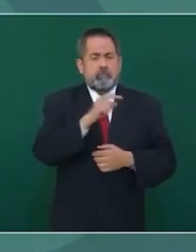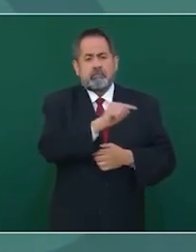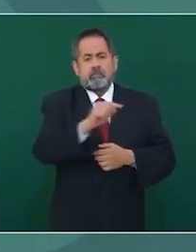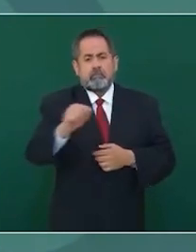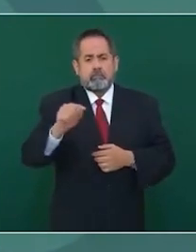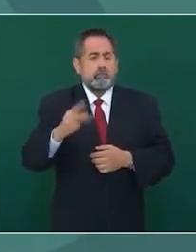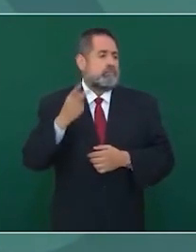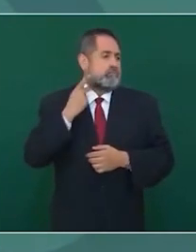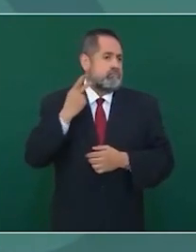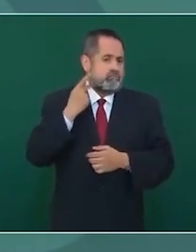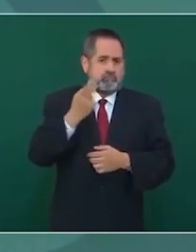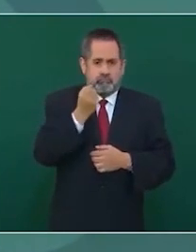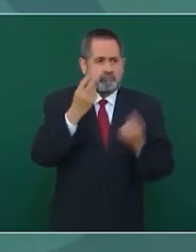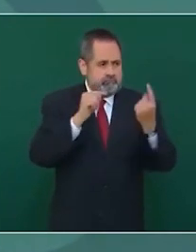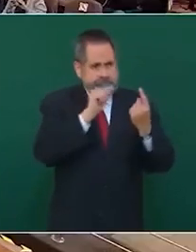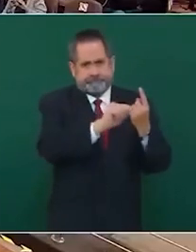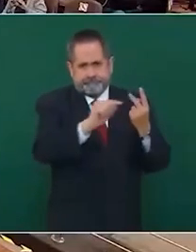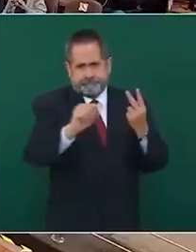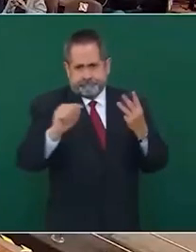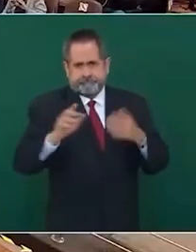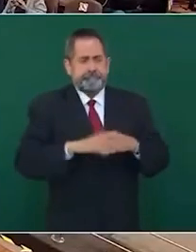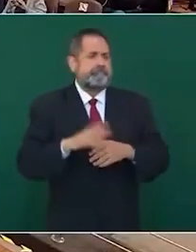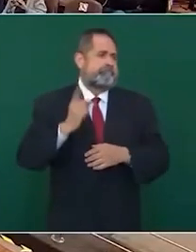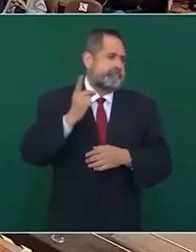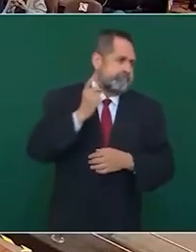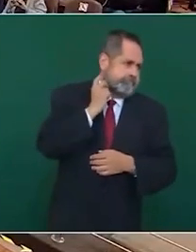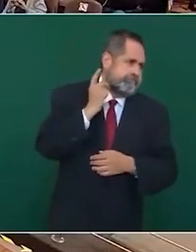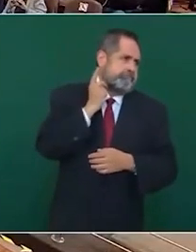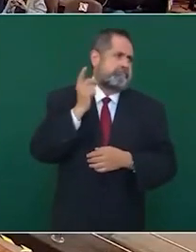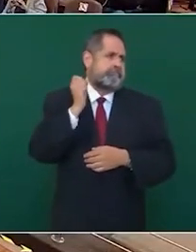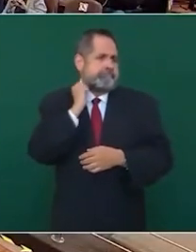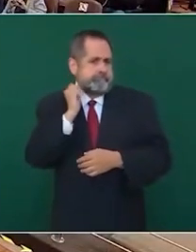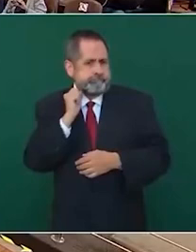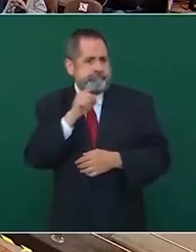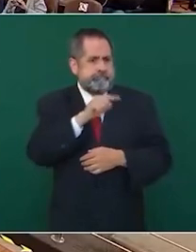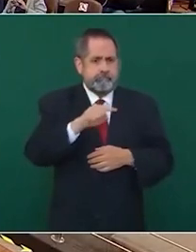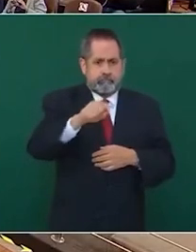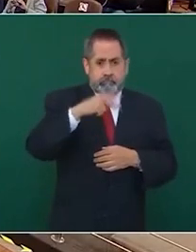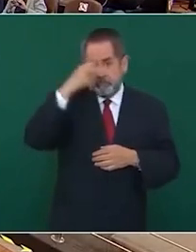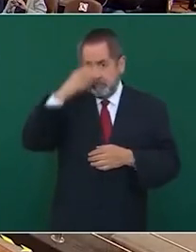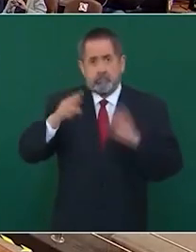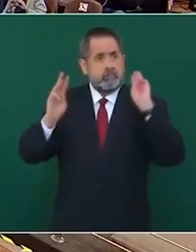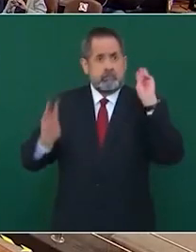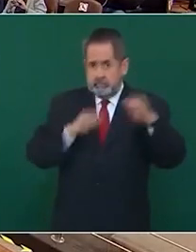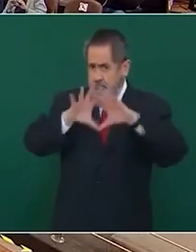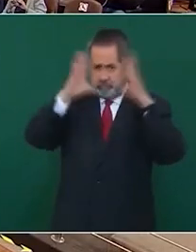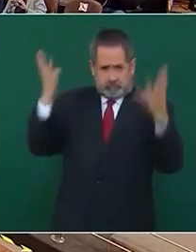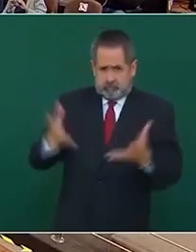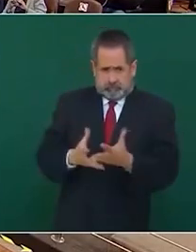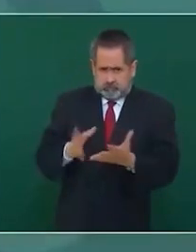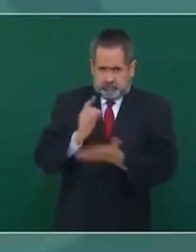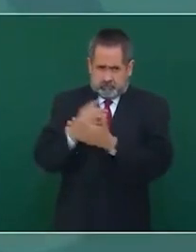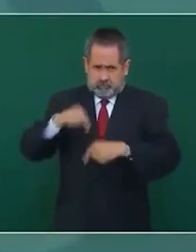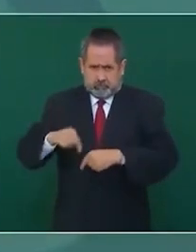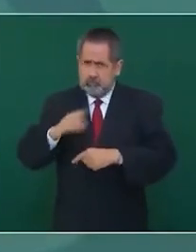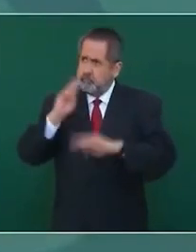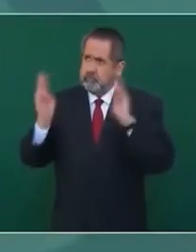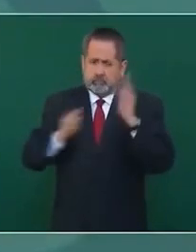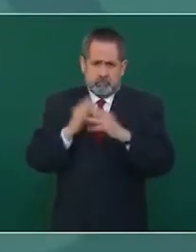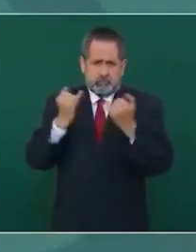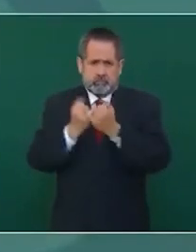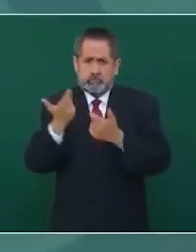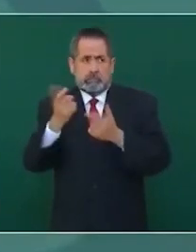hay políticos, legisladores de México y de todo el mundo. Entonces,